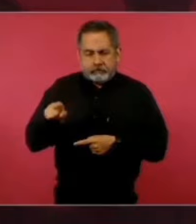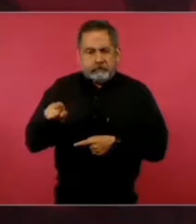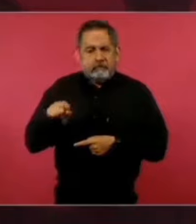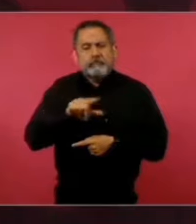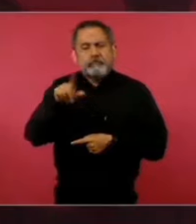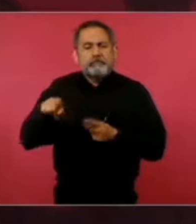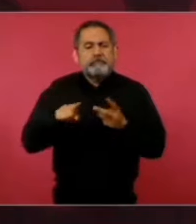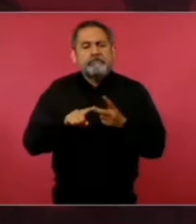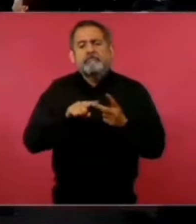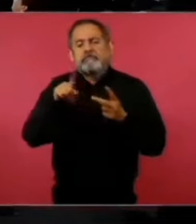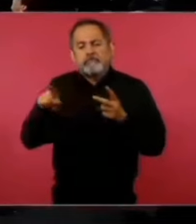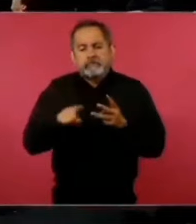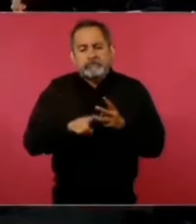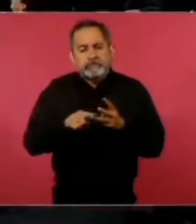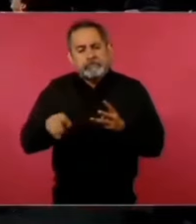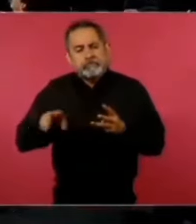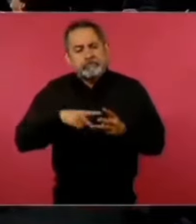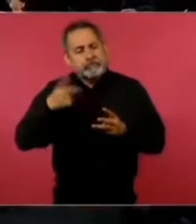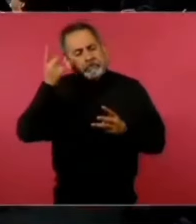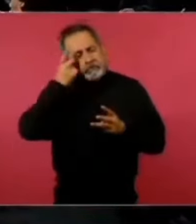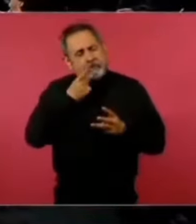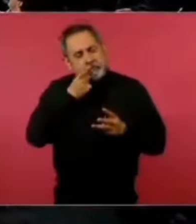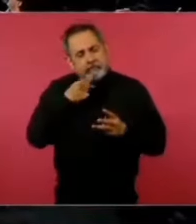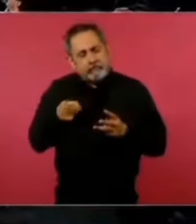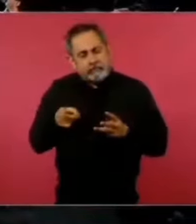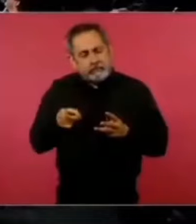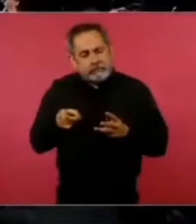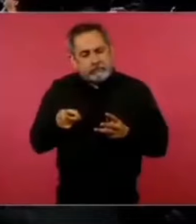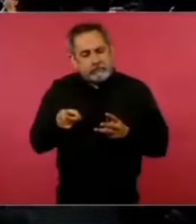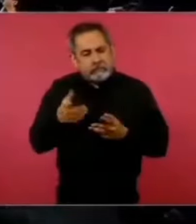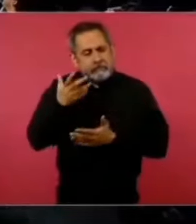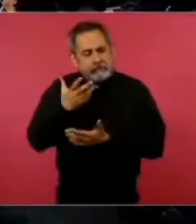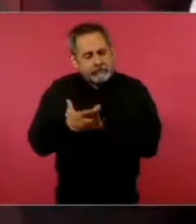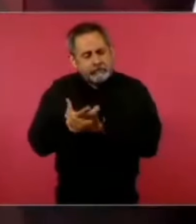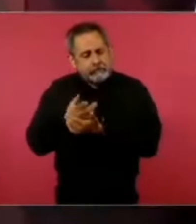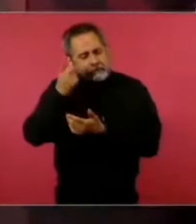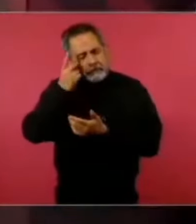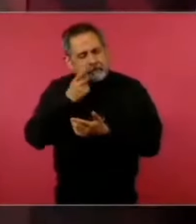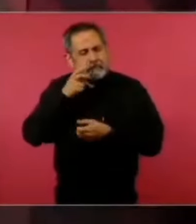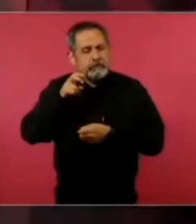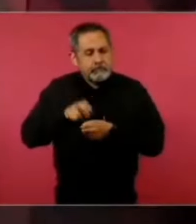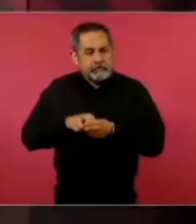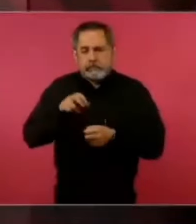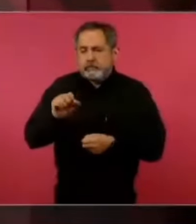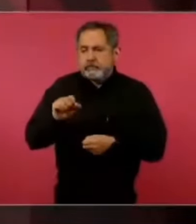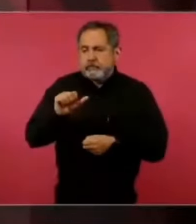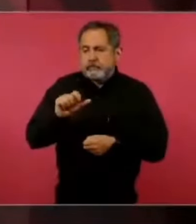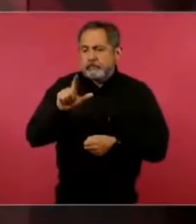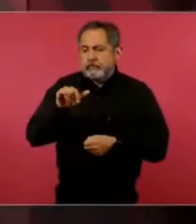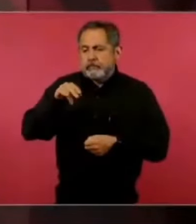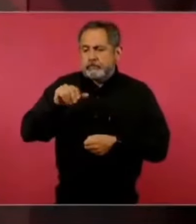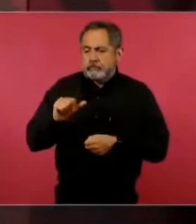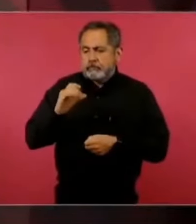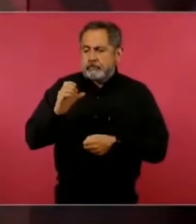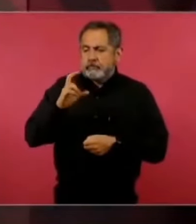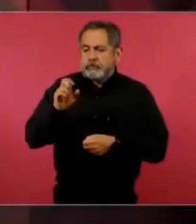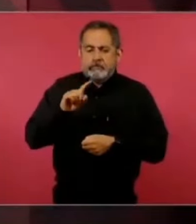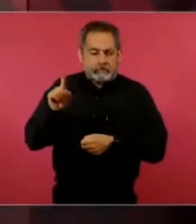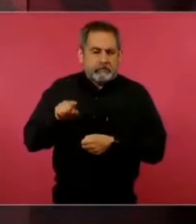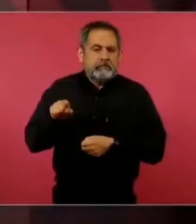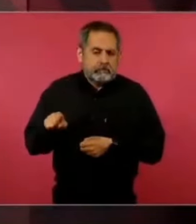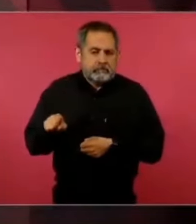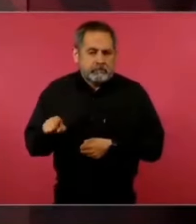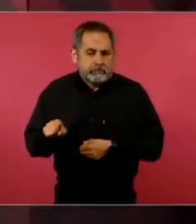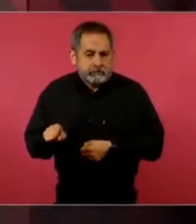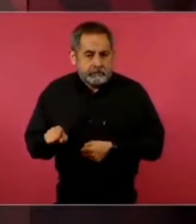luego ya a dormir, a descansar a Salina Cruz. Pero